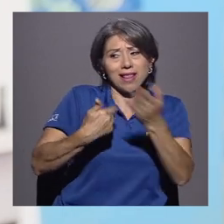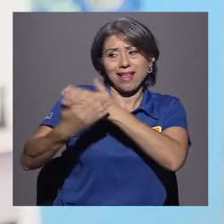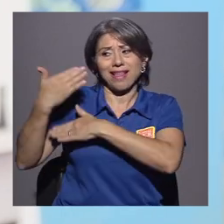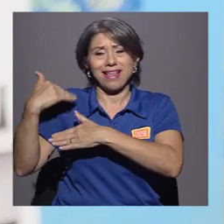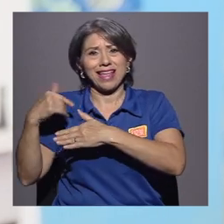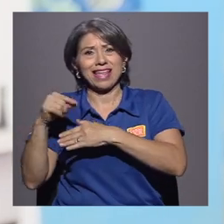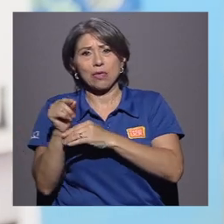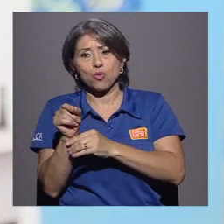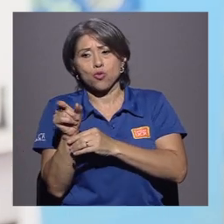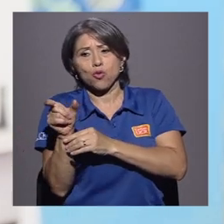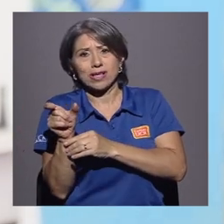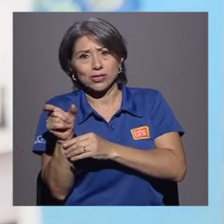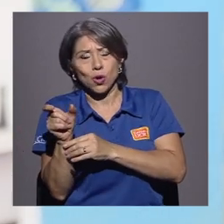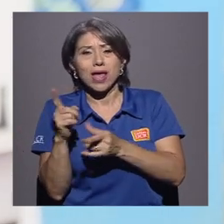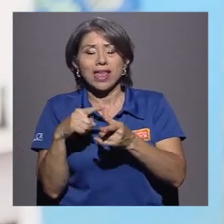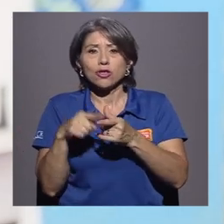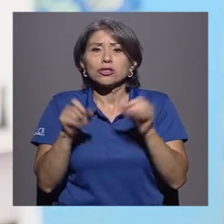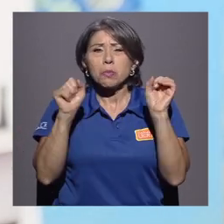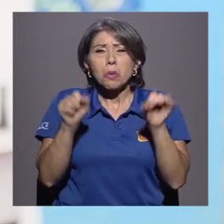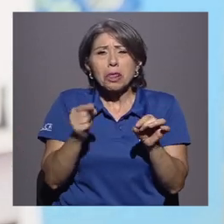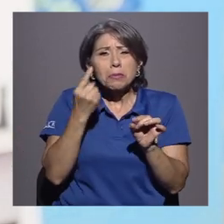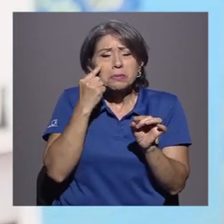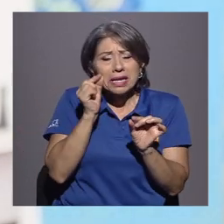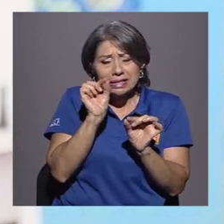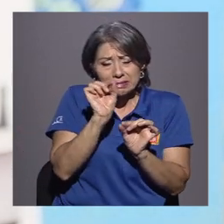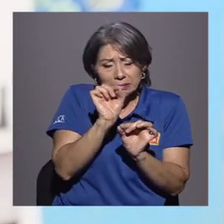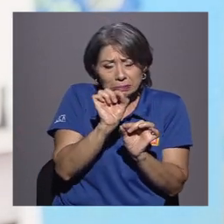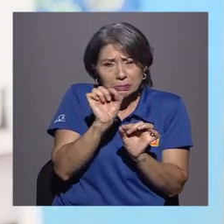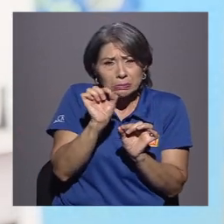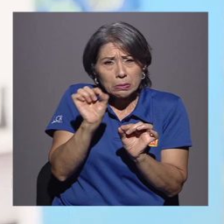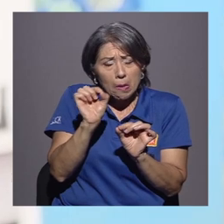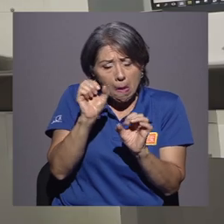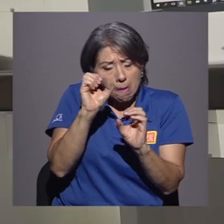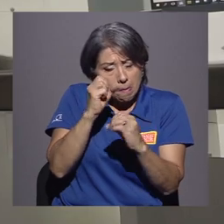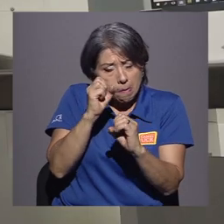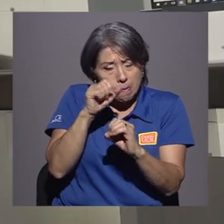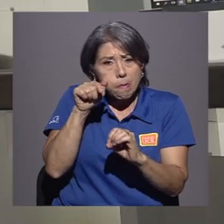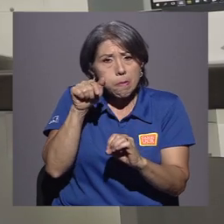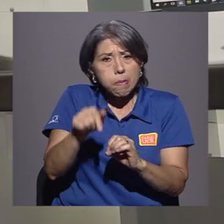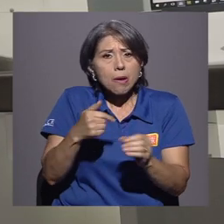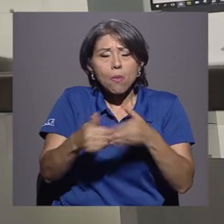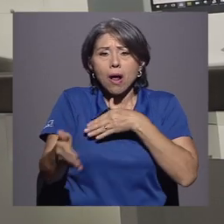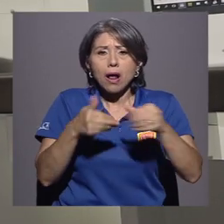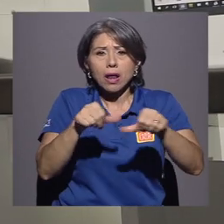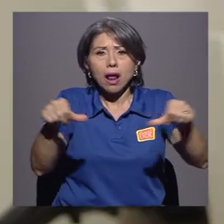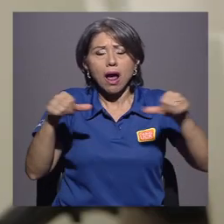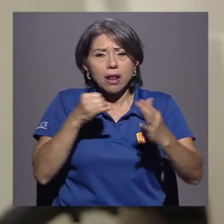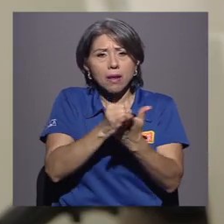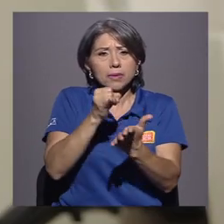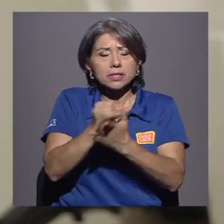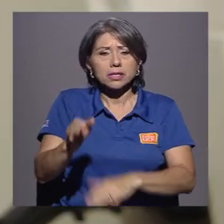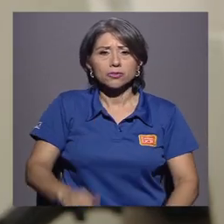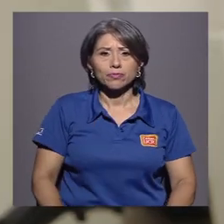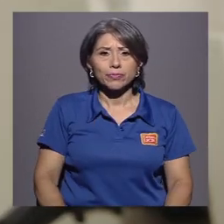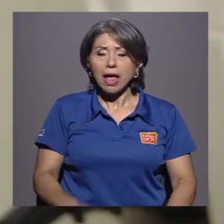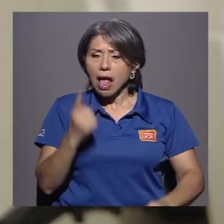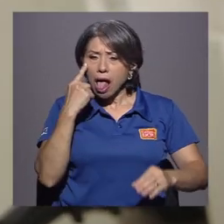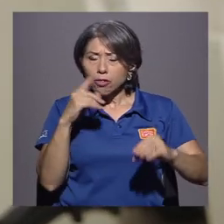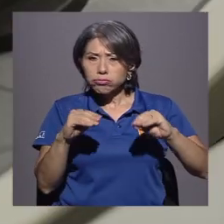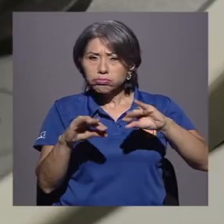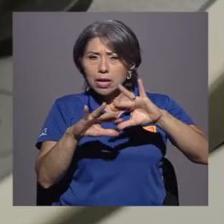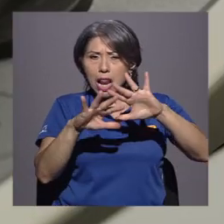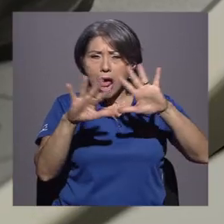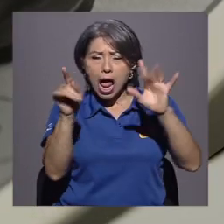grueso. Entonces podemos ver partículas muy pequeñas en cualquier área de la investigación. La resolución